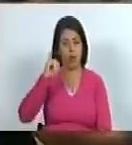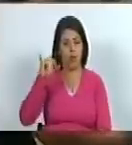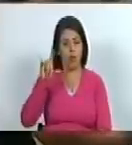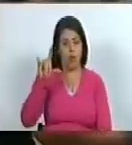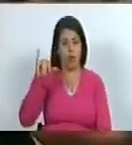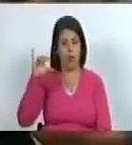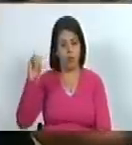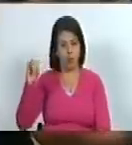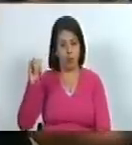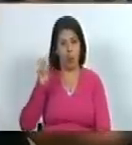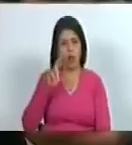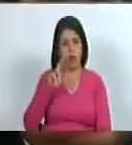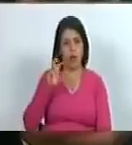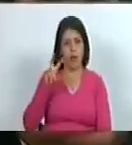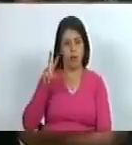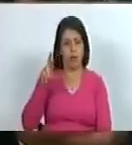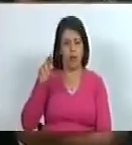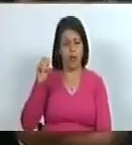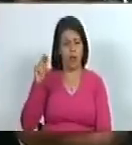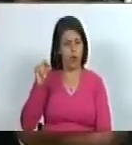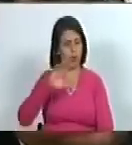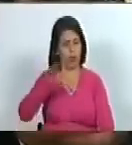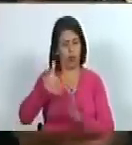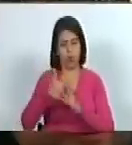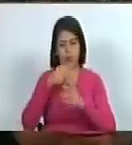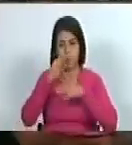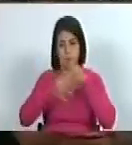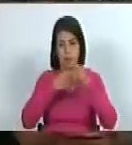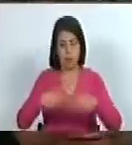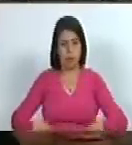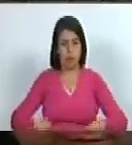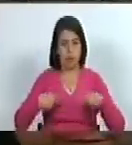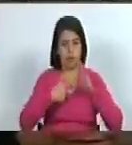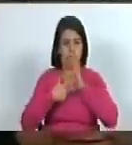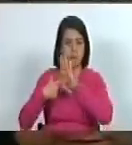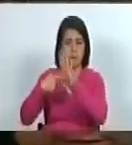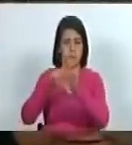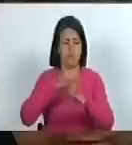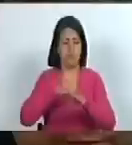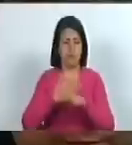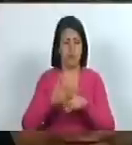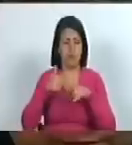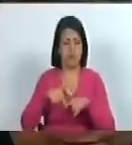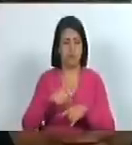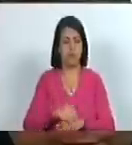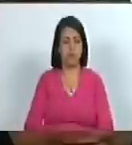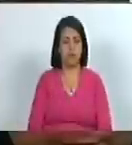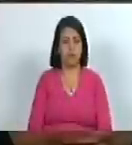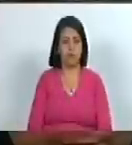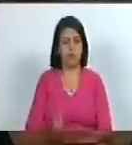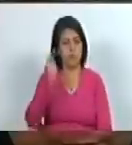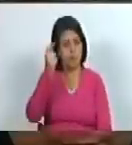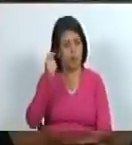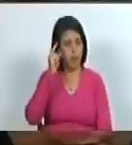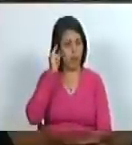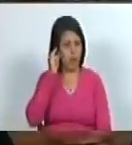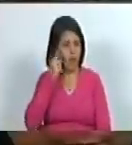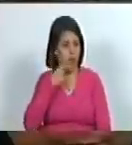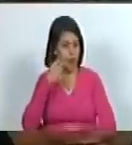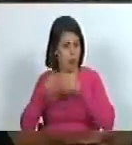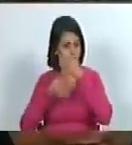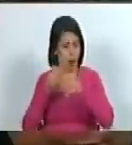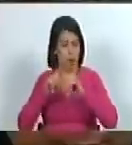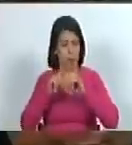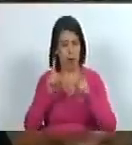travieso toda su explicación toda su vida fue manifestada ya por la por la diputada pero como dato